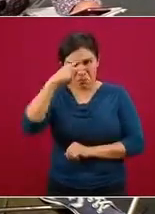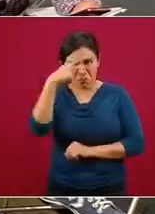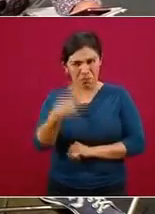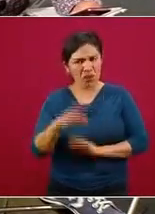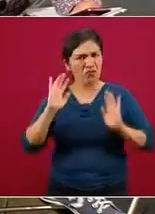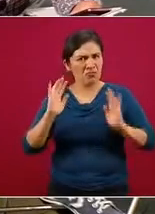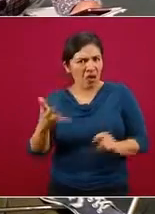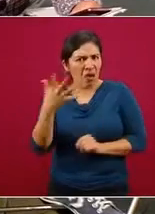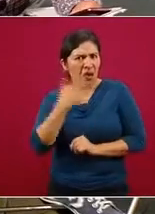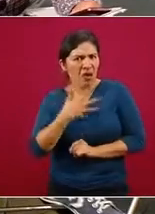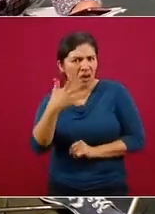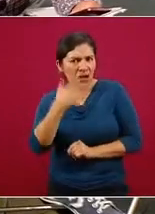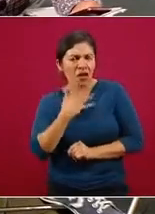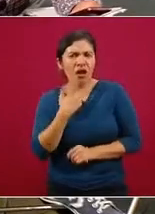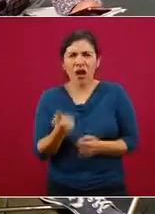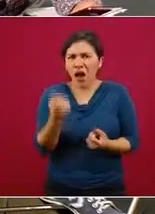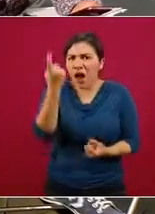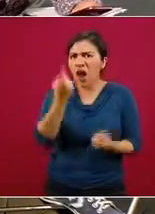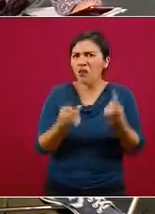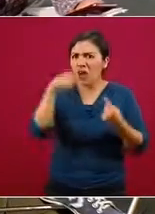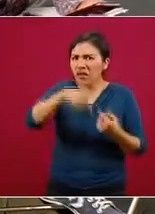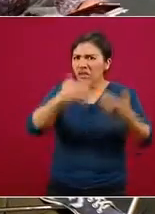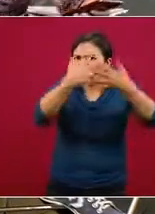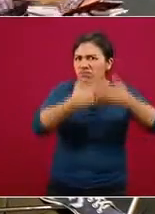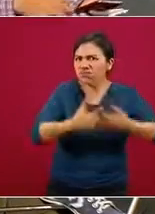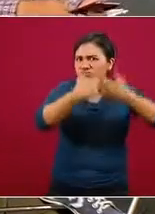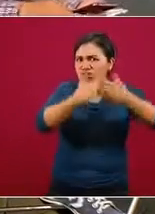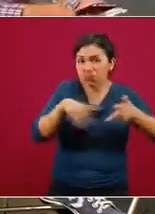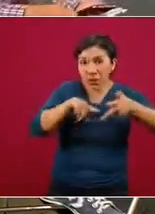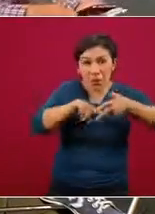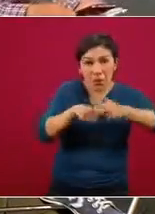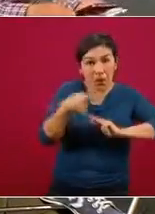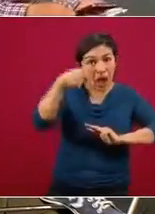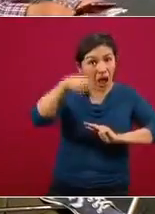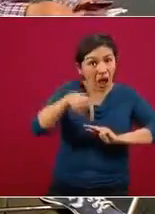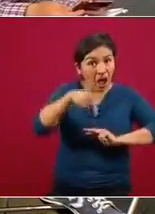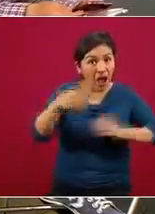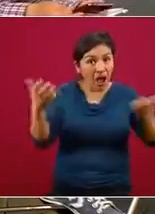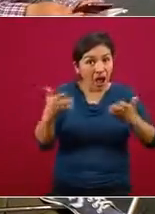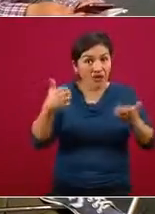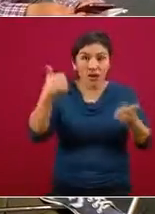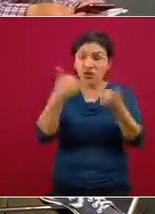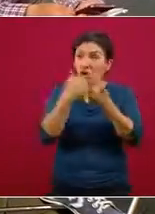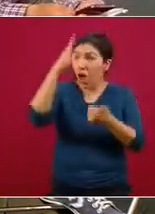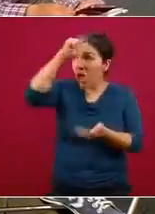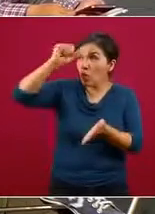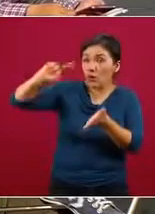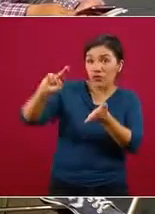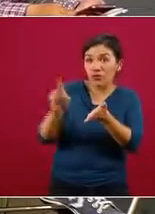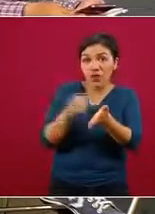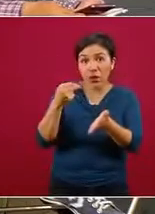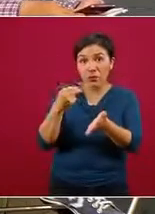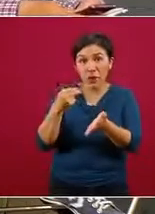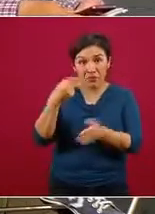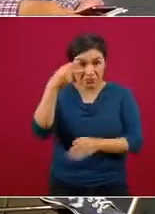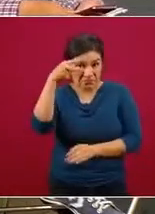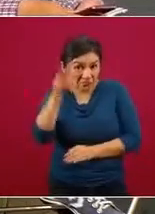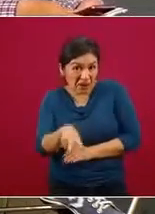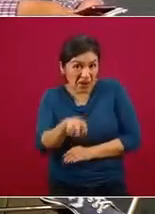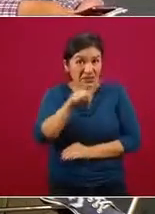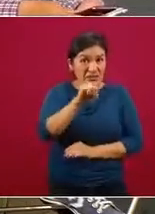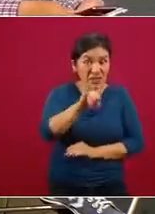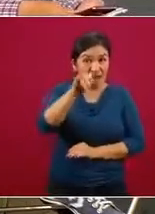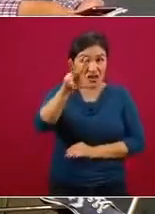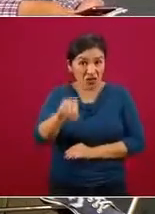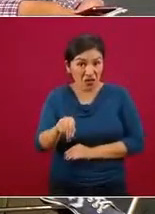incluso se está produciendo, ya se está haciendo un tipo de convenio para saber si es verdad o no